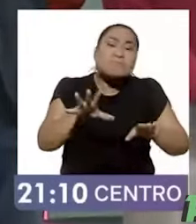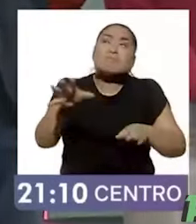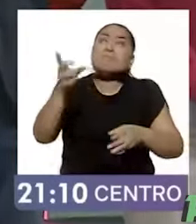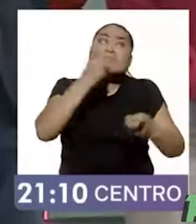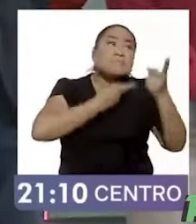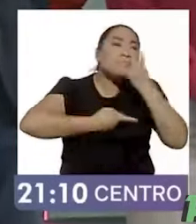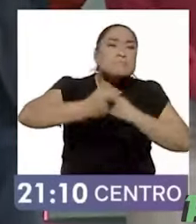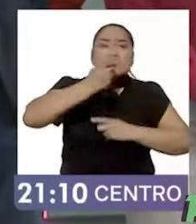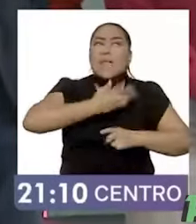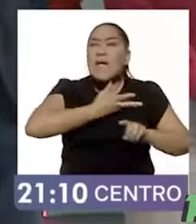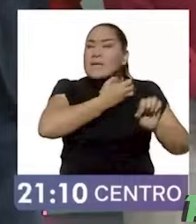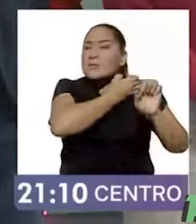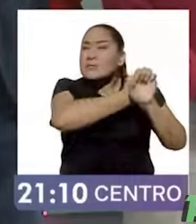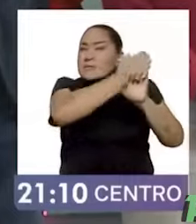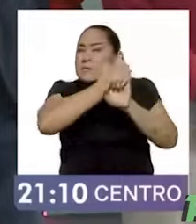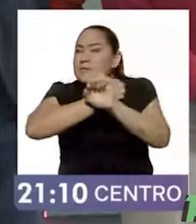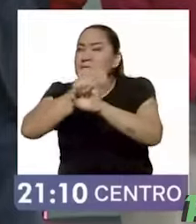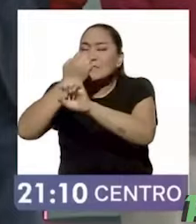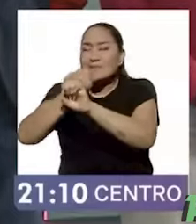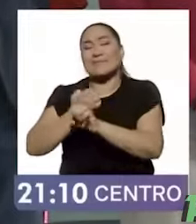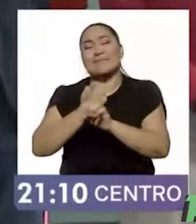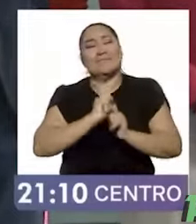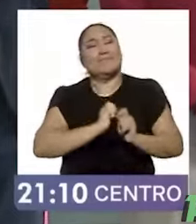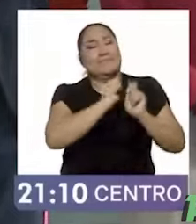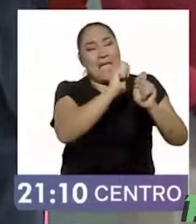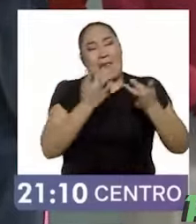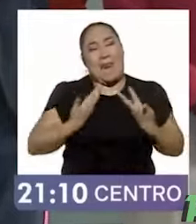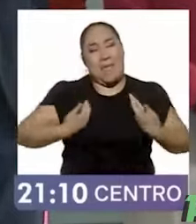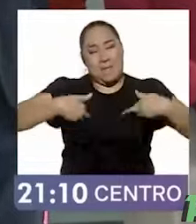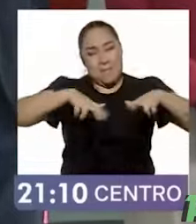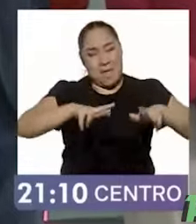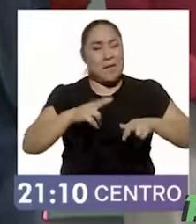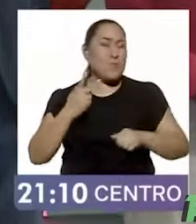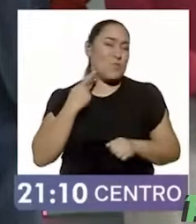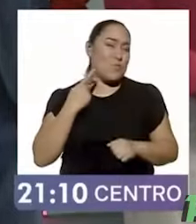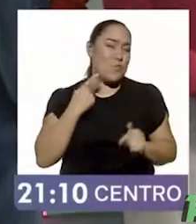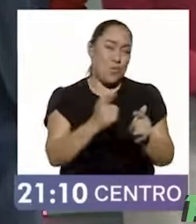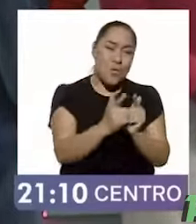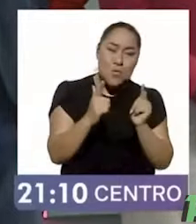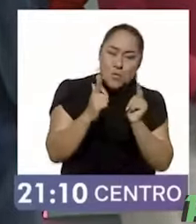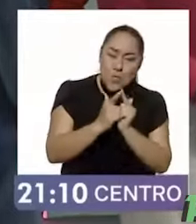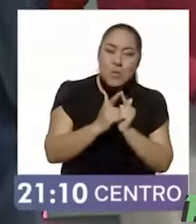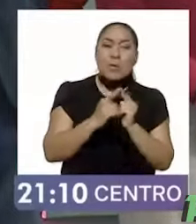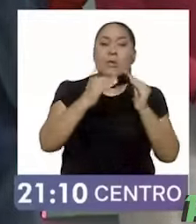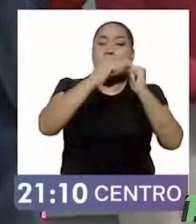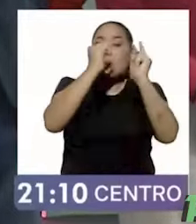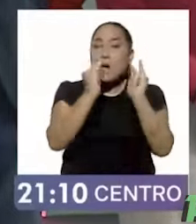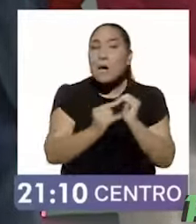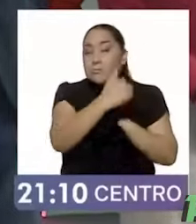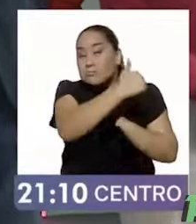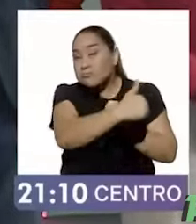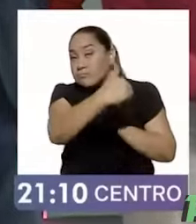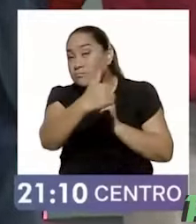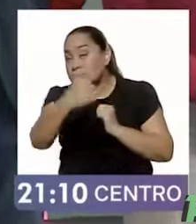de la república, a través de nuestros representantes del partido, en las distintas casillas, confirma nuestra tendencia